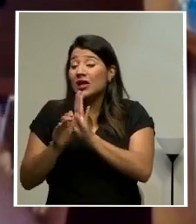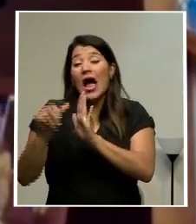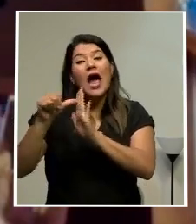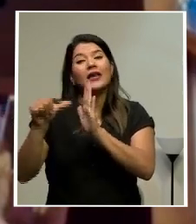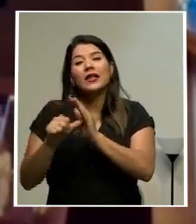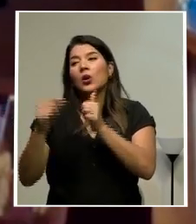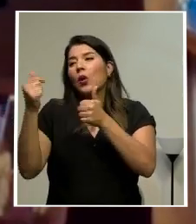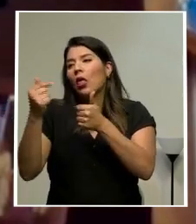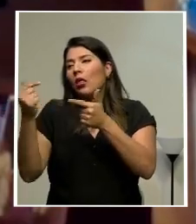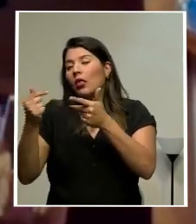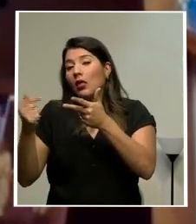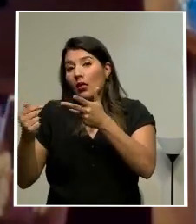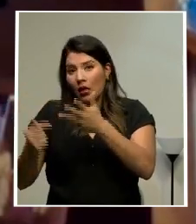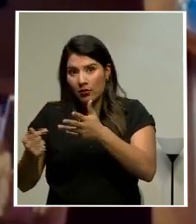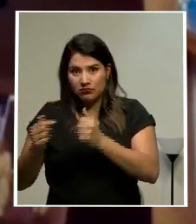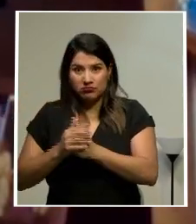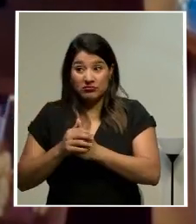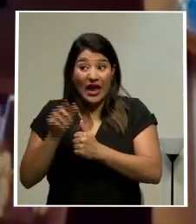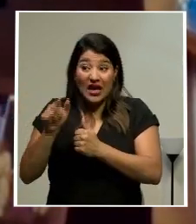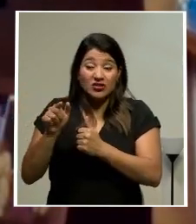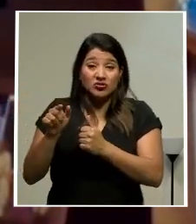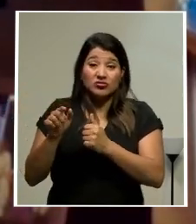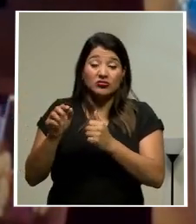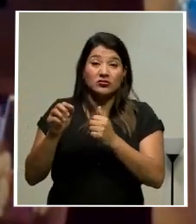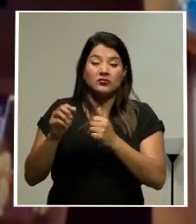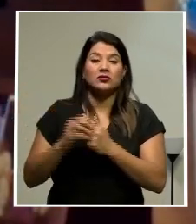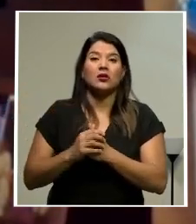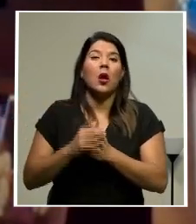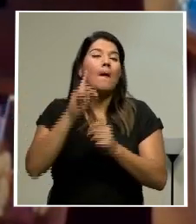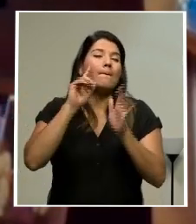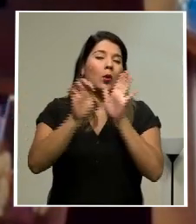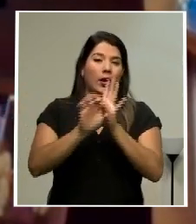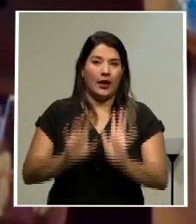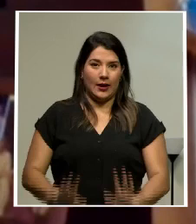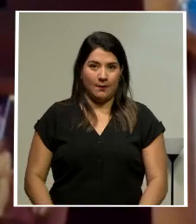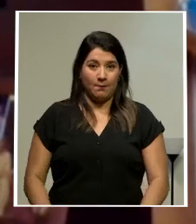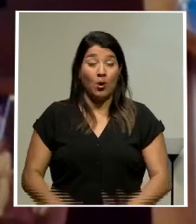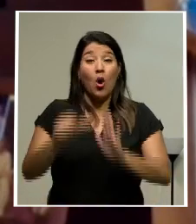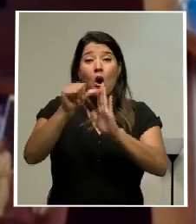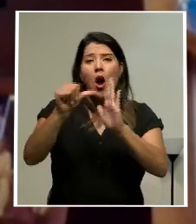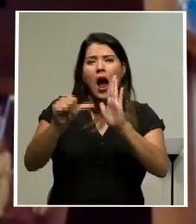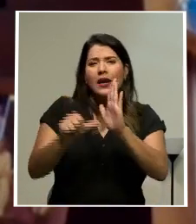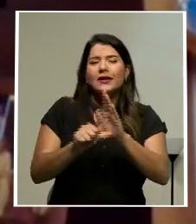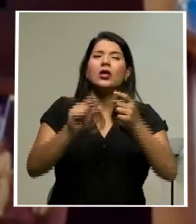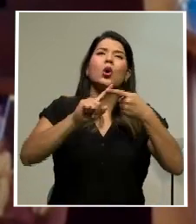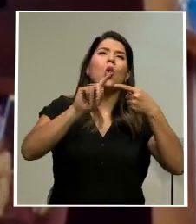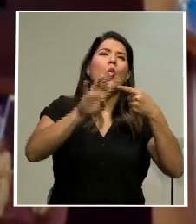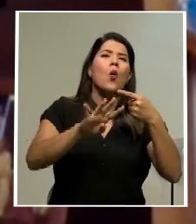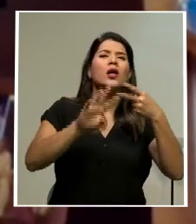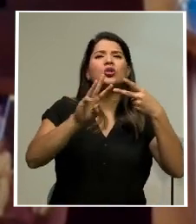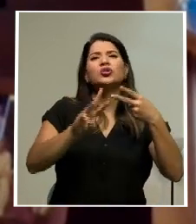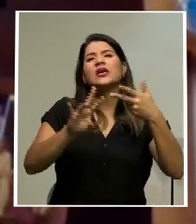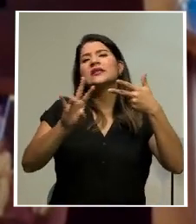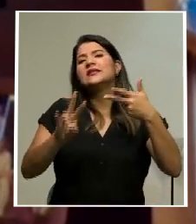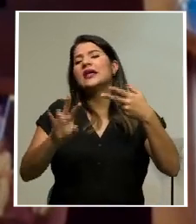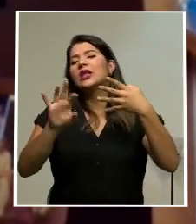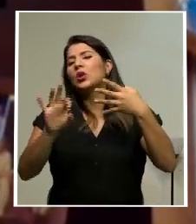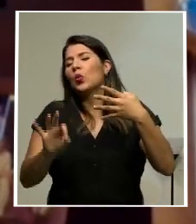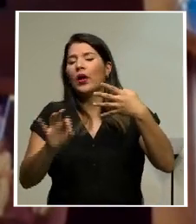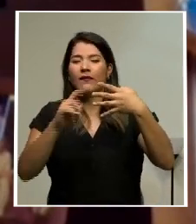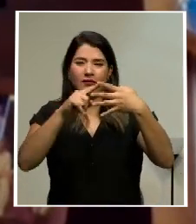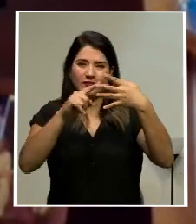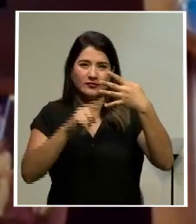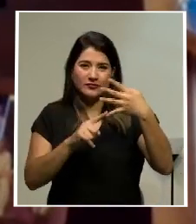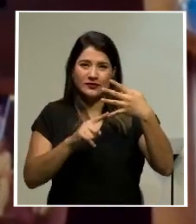caso del Poder Judicial y el Tribunal de la Ciudad de los Artículos 4, 6, 7, 9, inciso A,